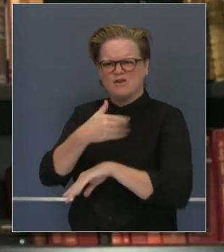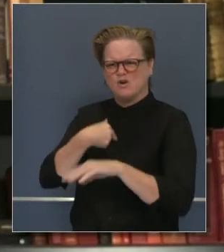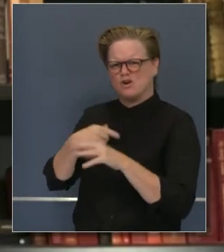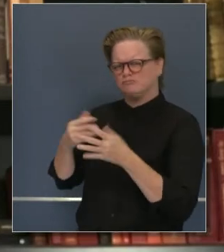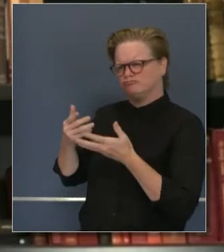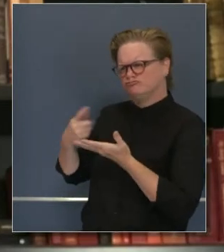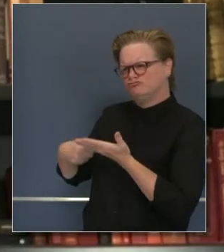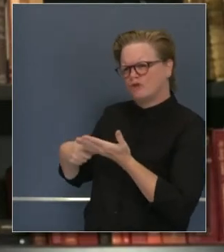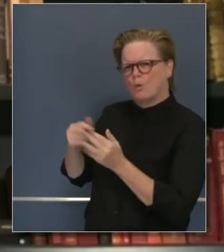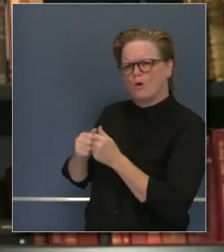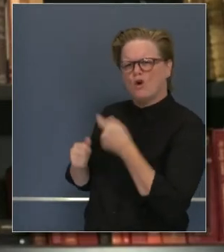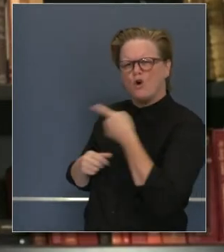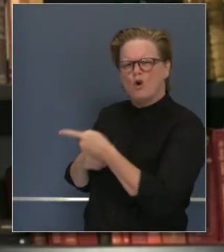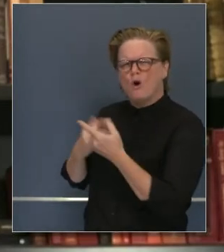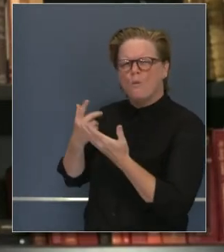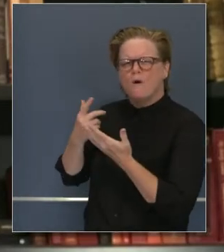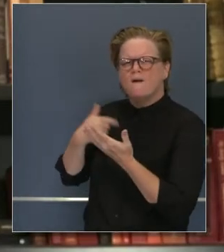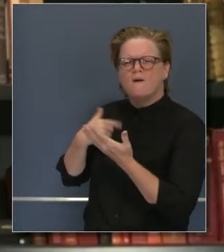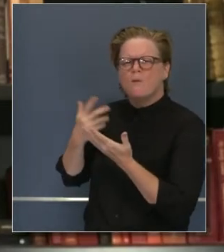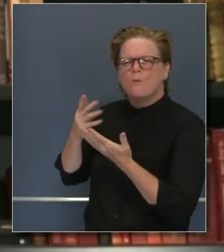revisión y análisis de ella.